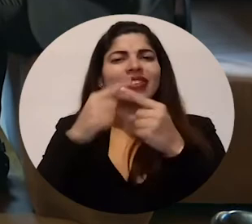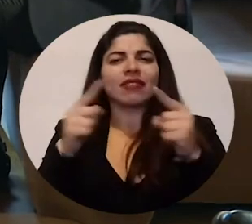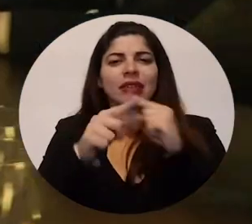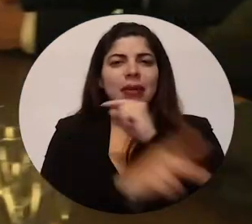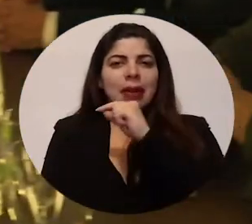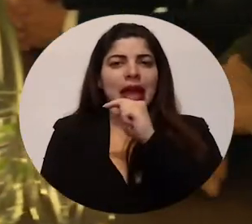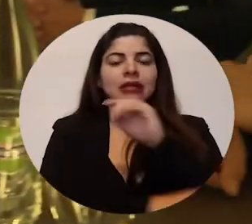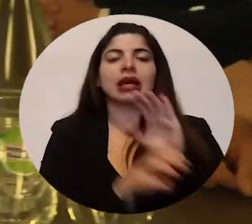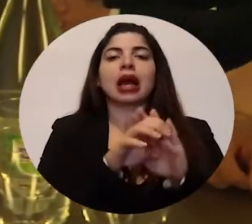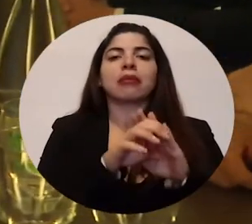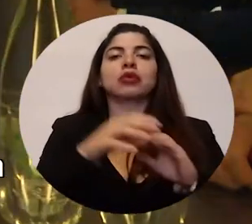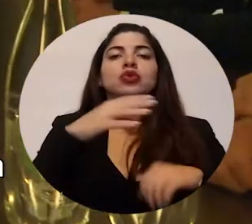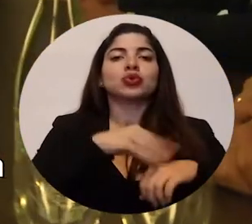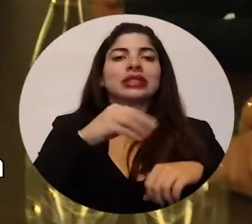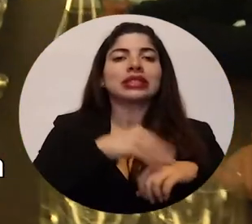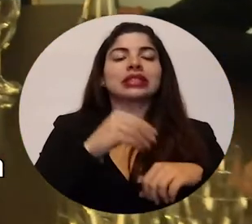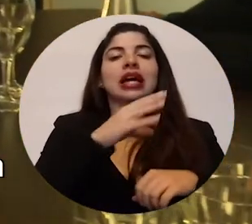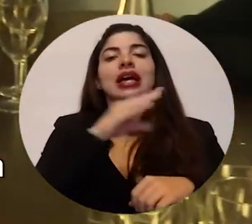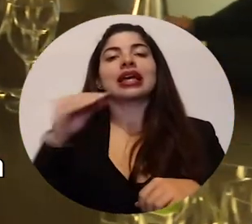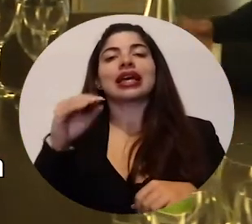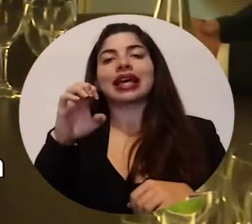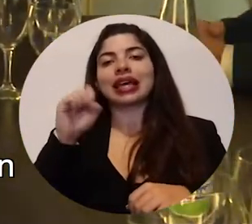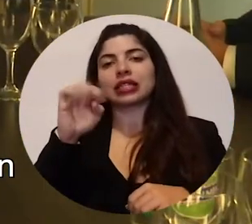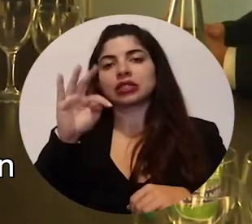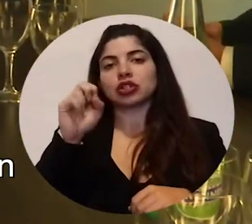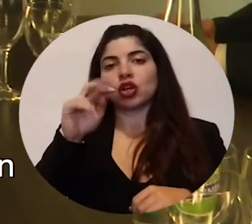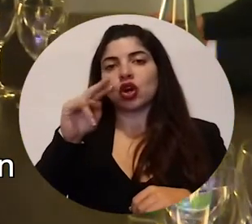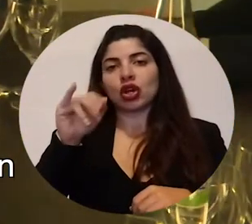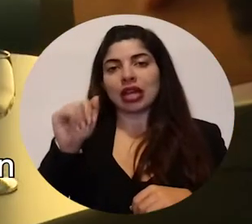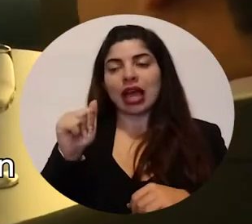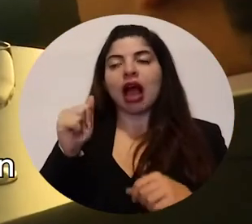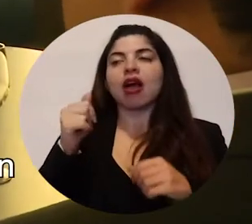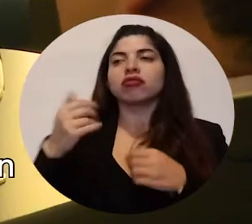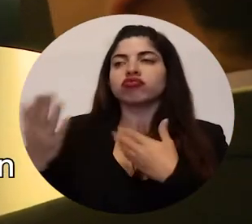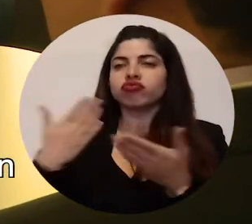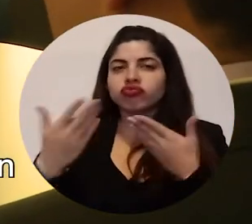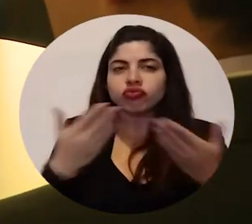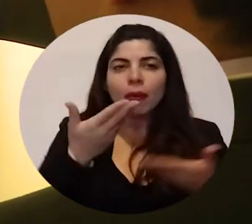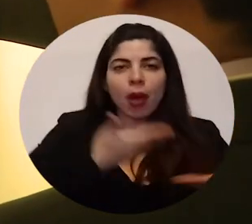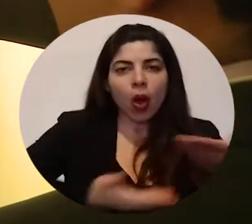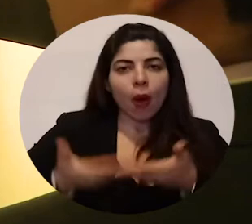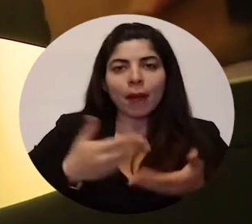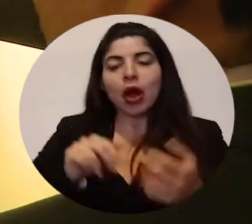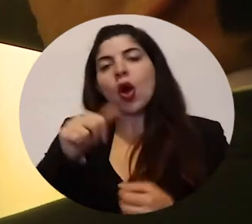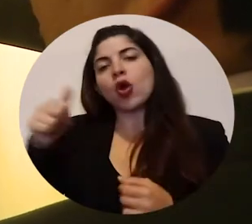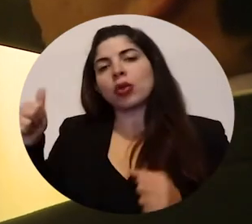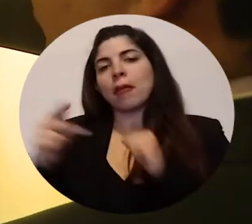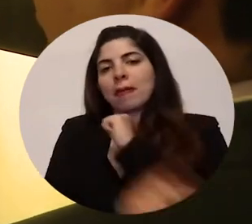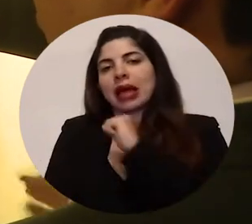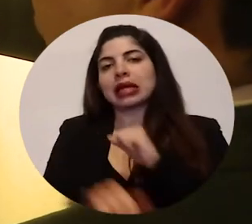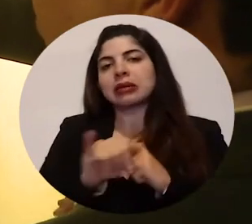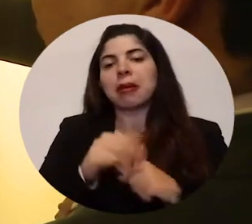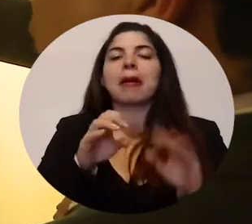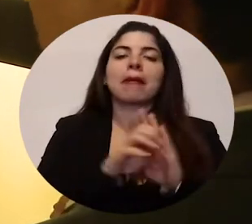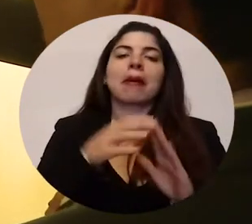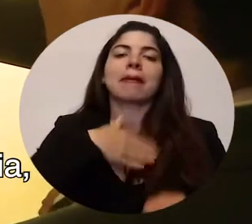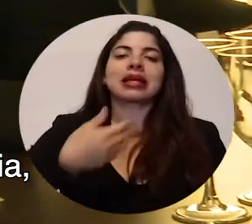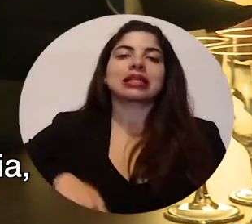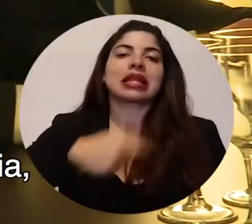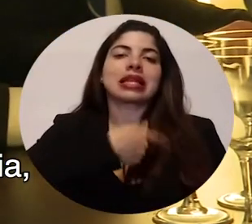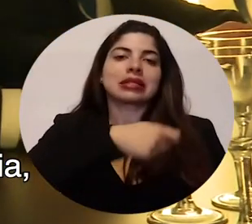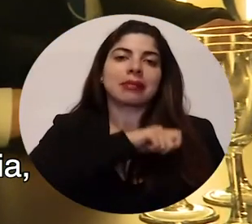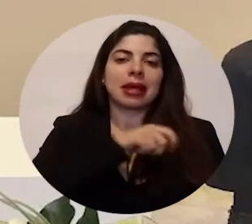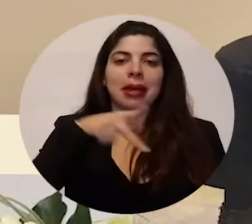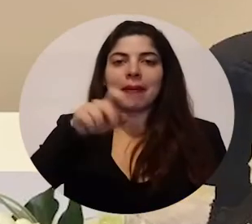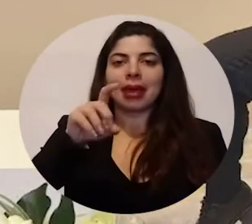como con Suiza y Estonia donde vimos temas de cooperación y con otros países como una reunión con el presidente español Pedro Sánchez,